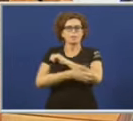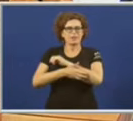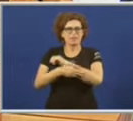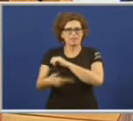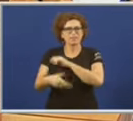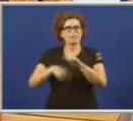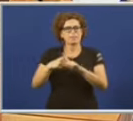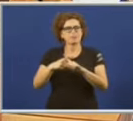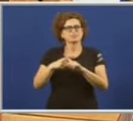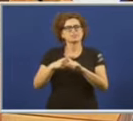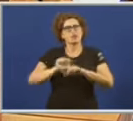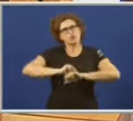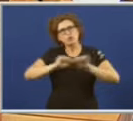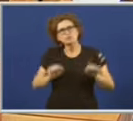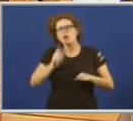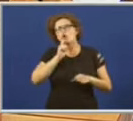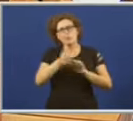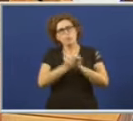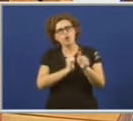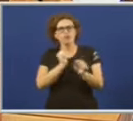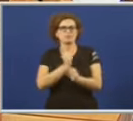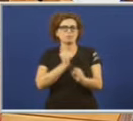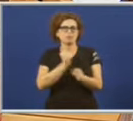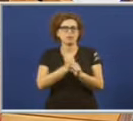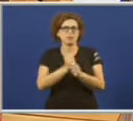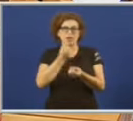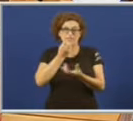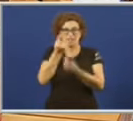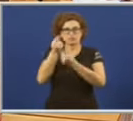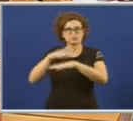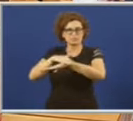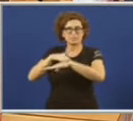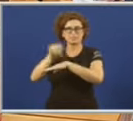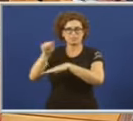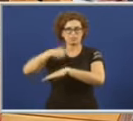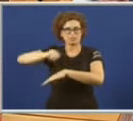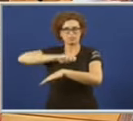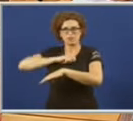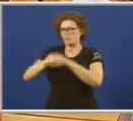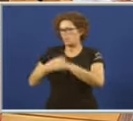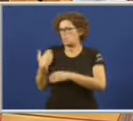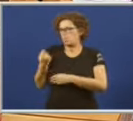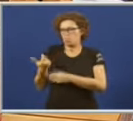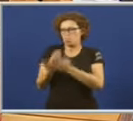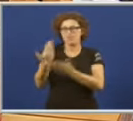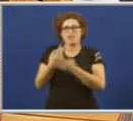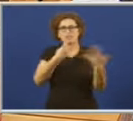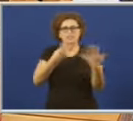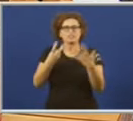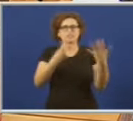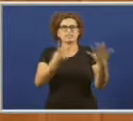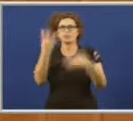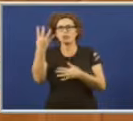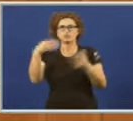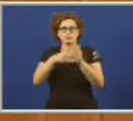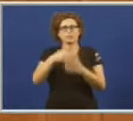a consolidación da precariedade como modelo de traballo. Datos do Ministerio Español de hai uns días, 774